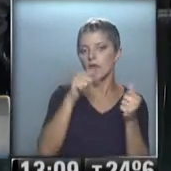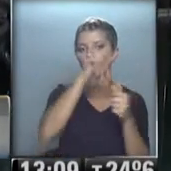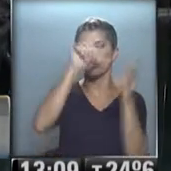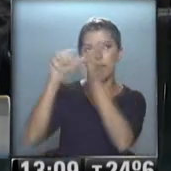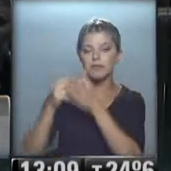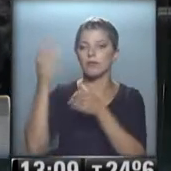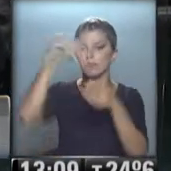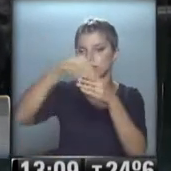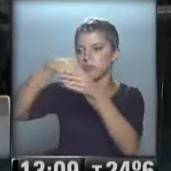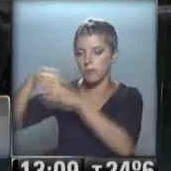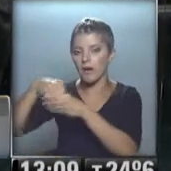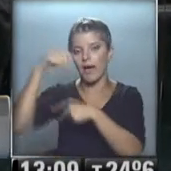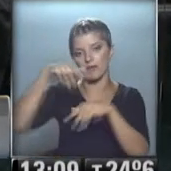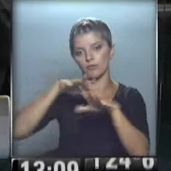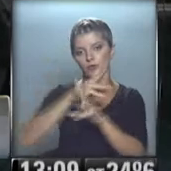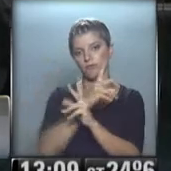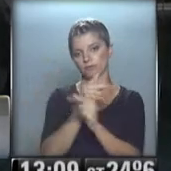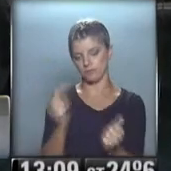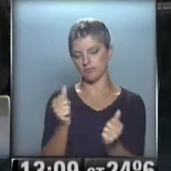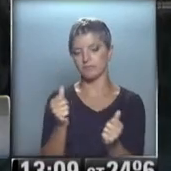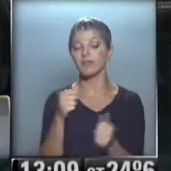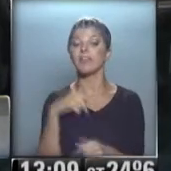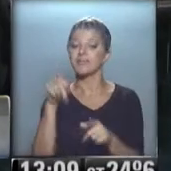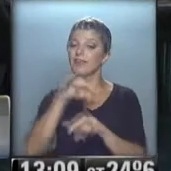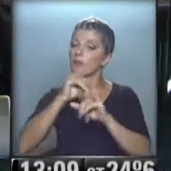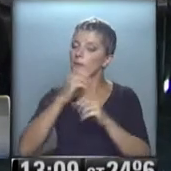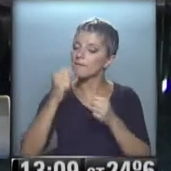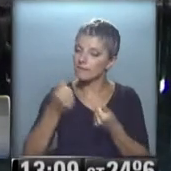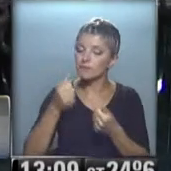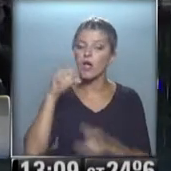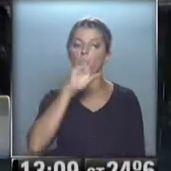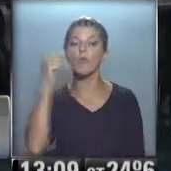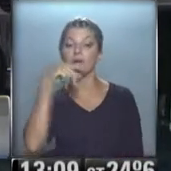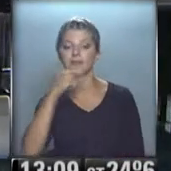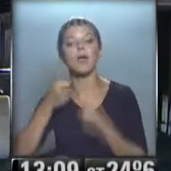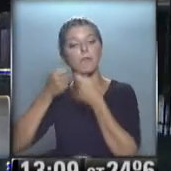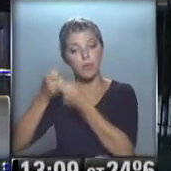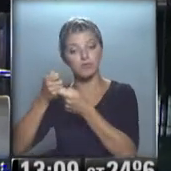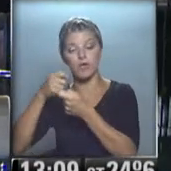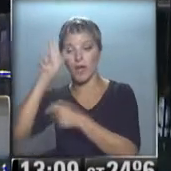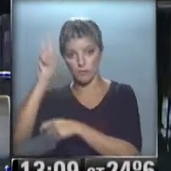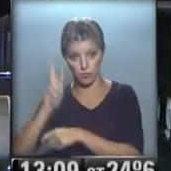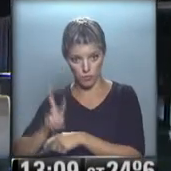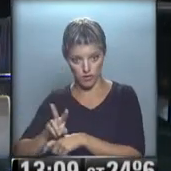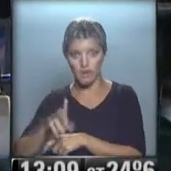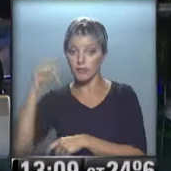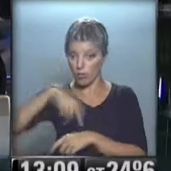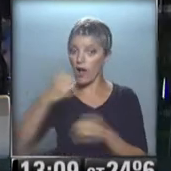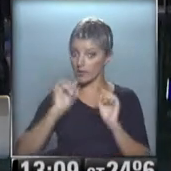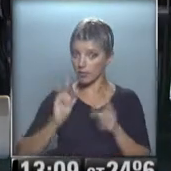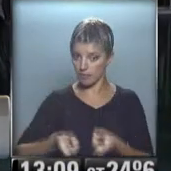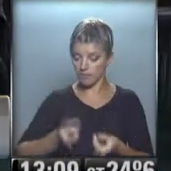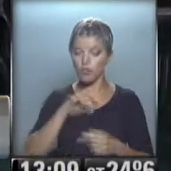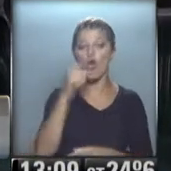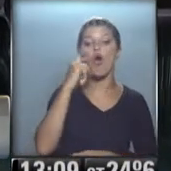de otros países dice le encanta el programa René apoya las misiones cubanas que ayudan a Venezuela y sería bueno que ocurra aquí Edgar de la Tablada